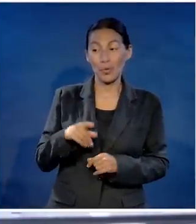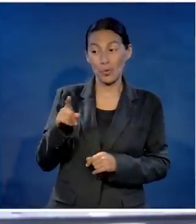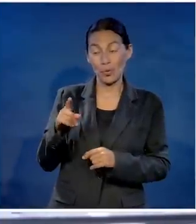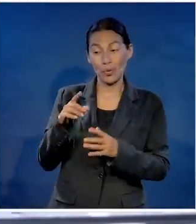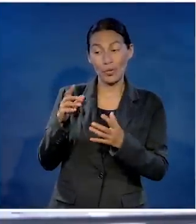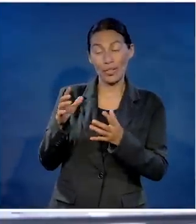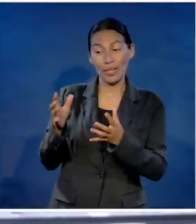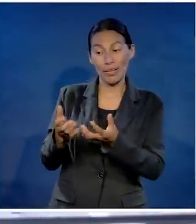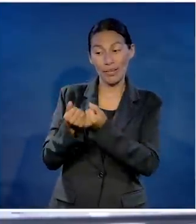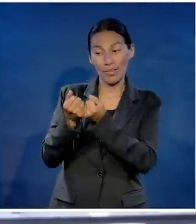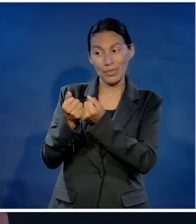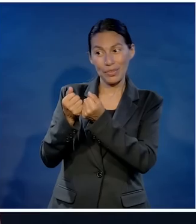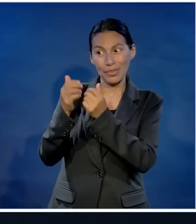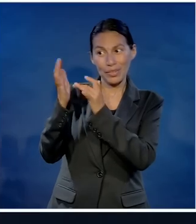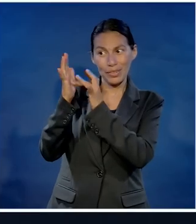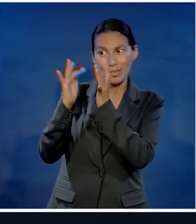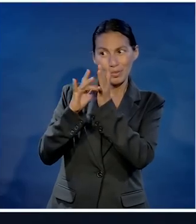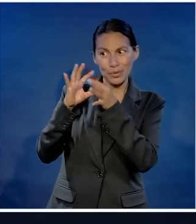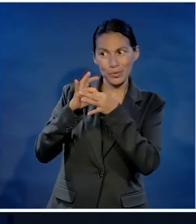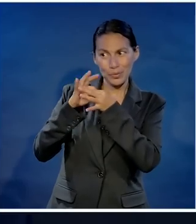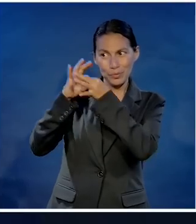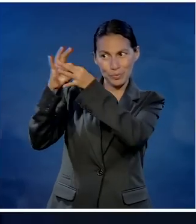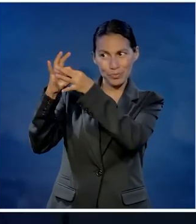Digo, ya aprovechando el raite.